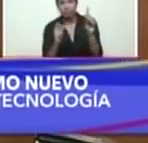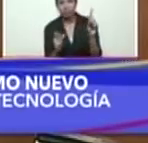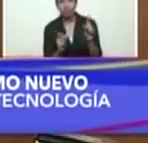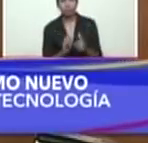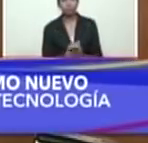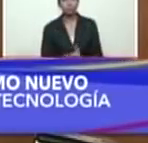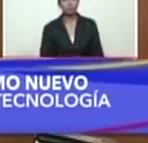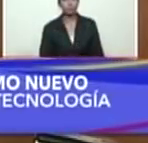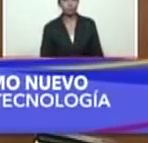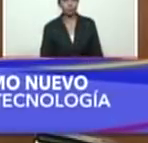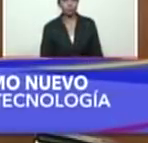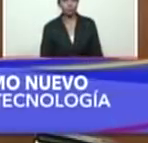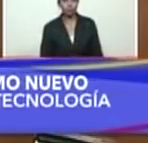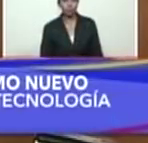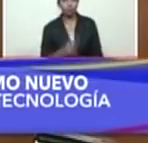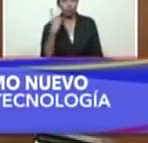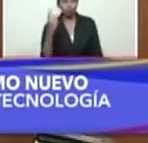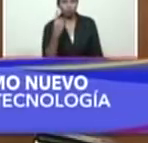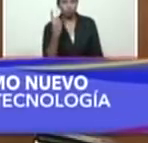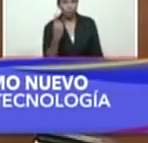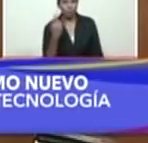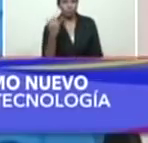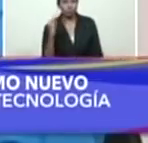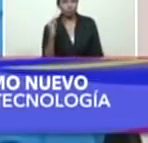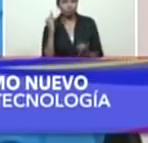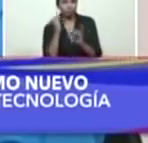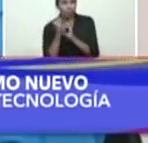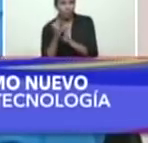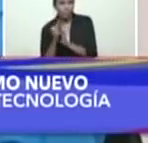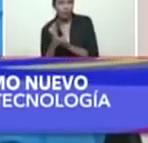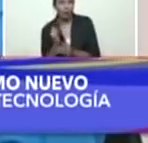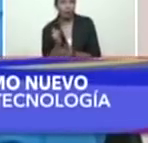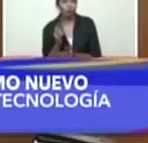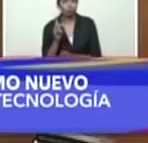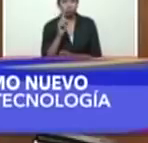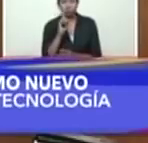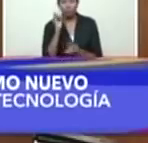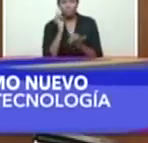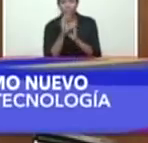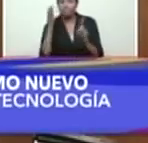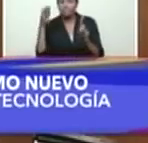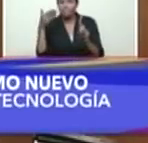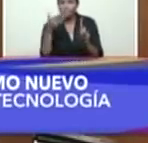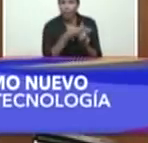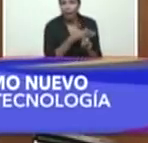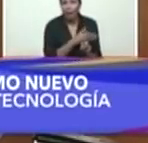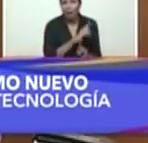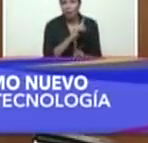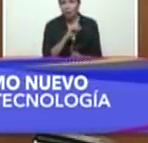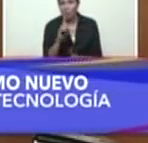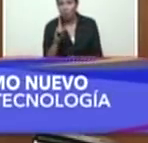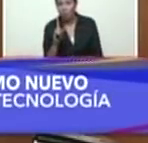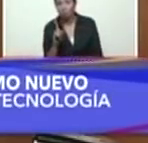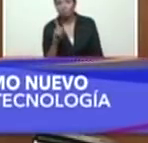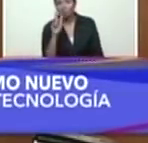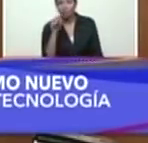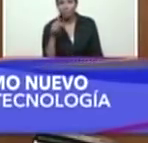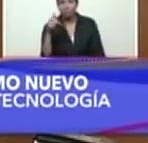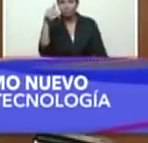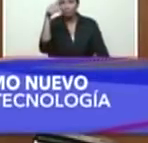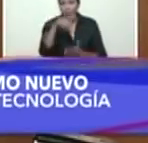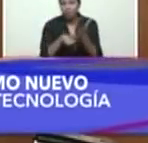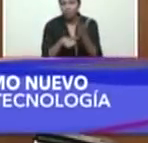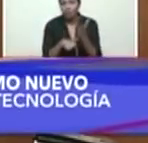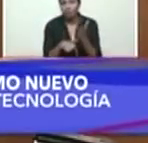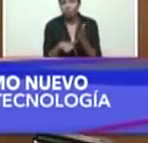no solo ha habido ataques de carácter cibernético electromagnético no solo ha habido ataques internos de